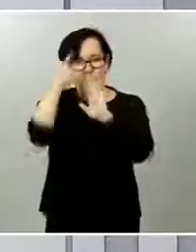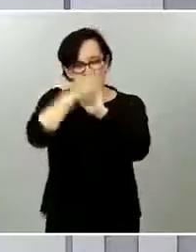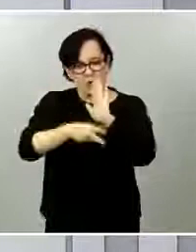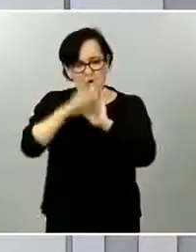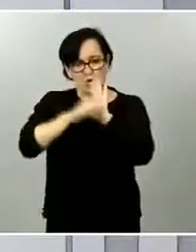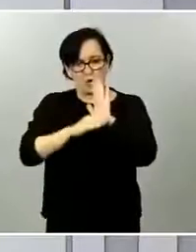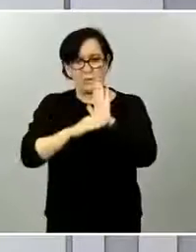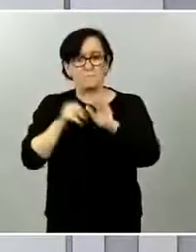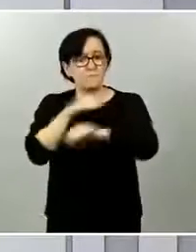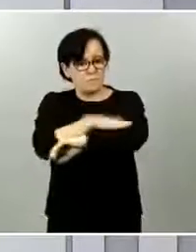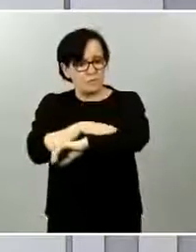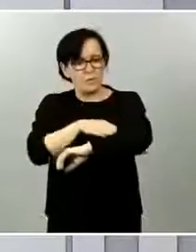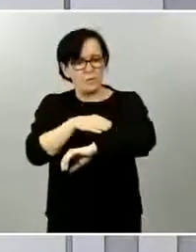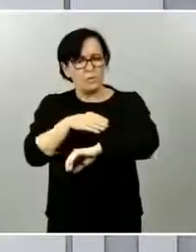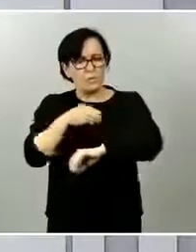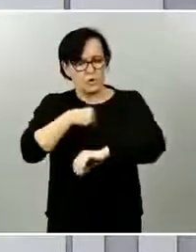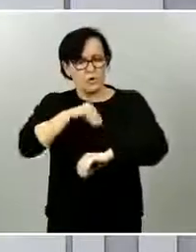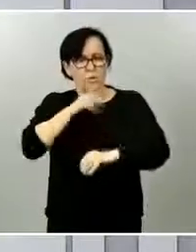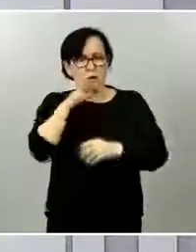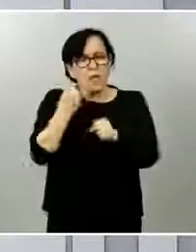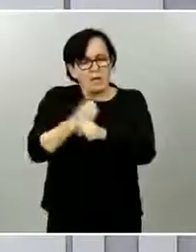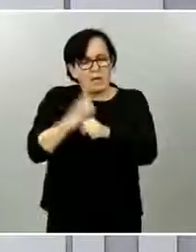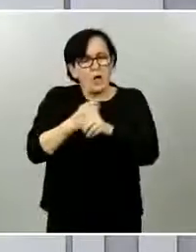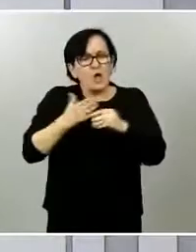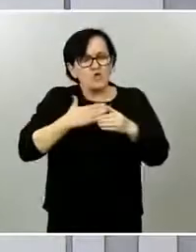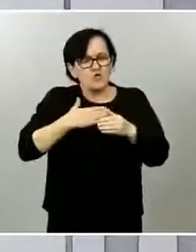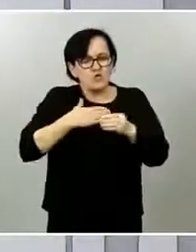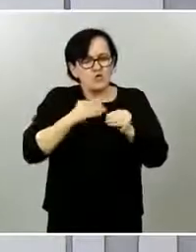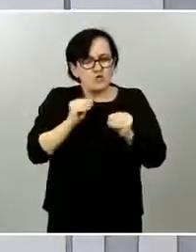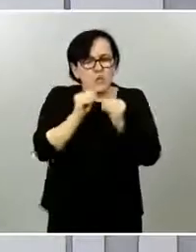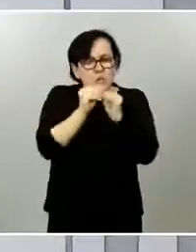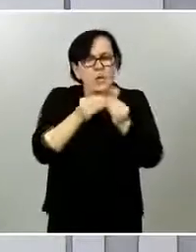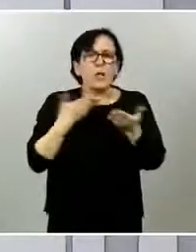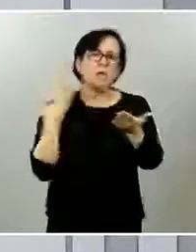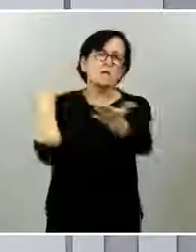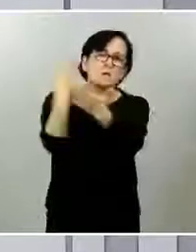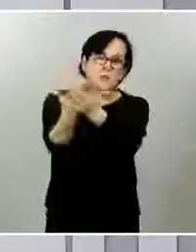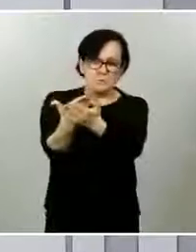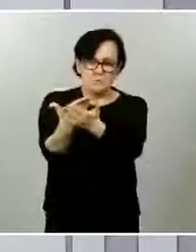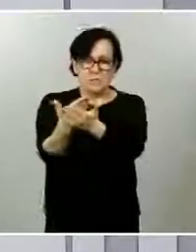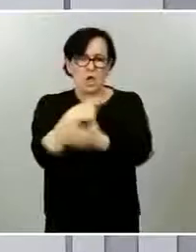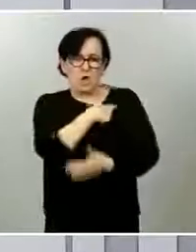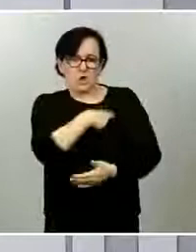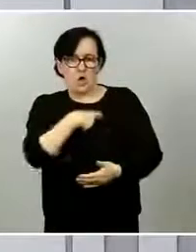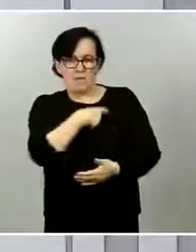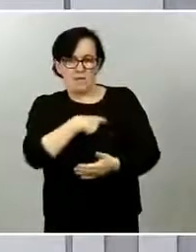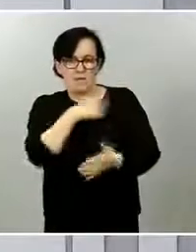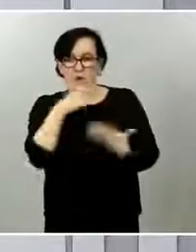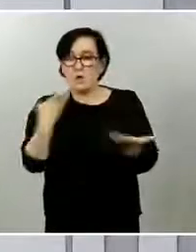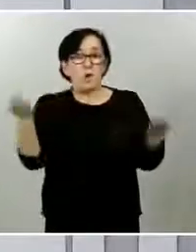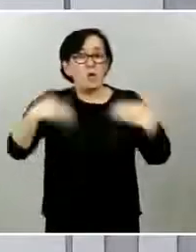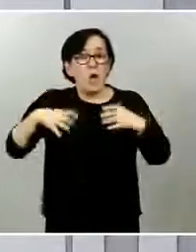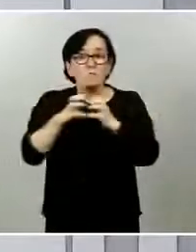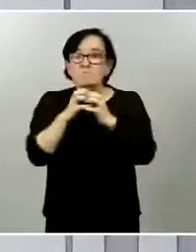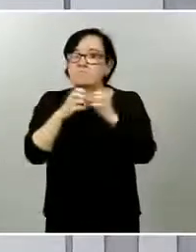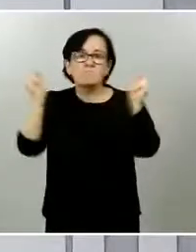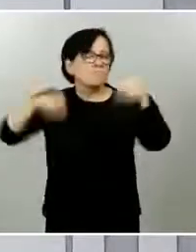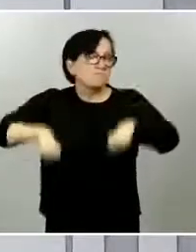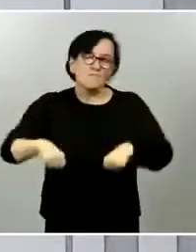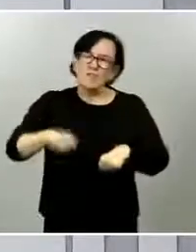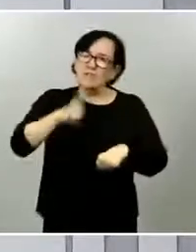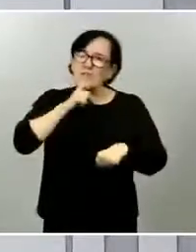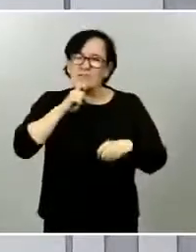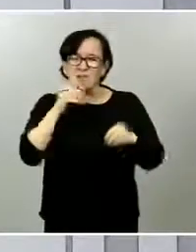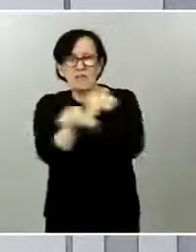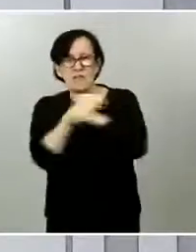involucrados en esas reuniones querían tener a tiempo tener pronto ese protocolo y no obstante el gobierno de